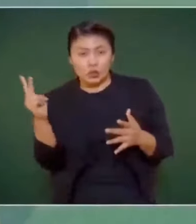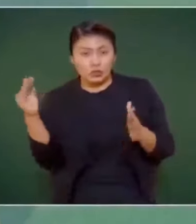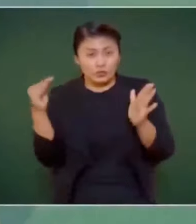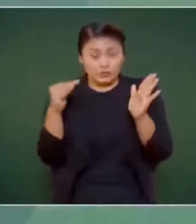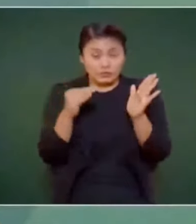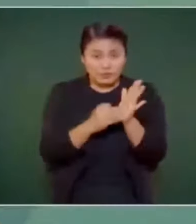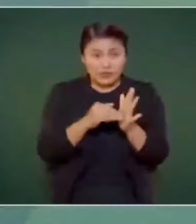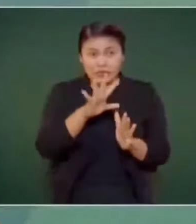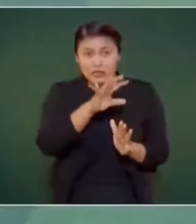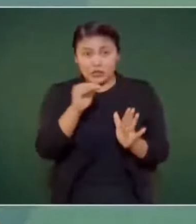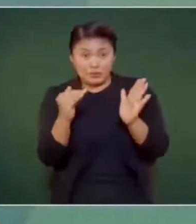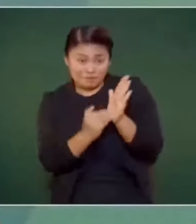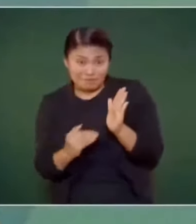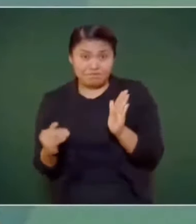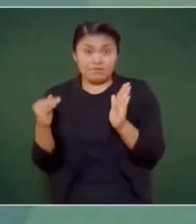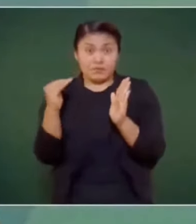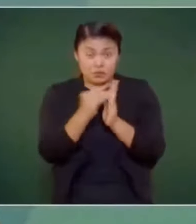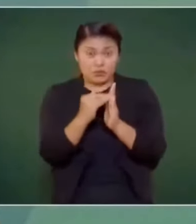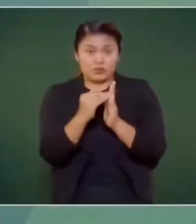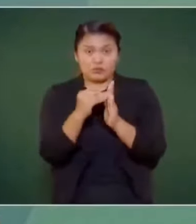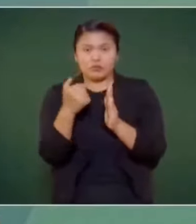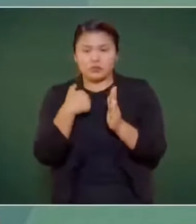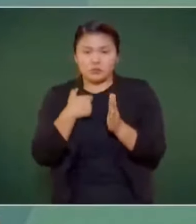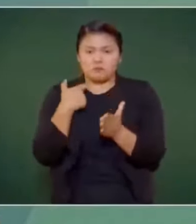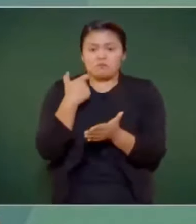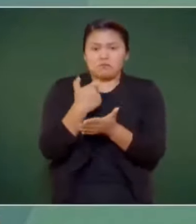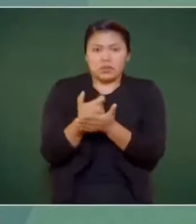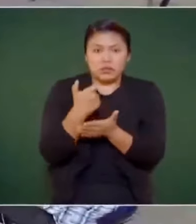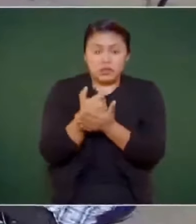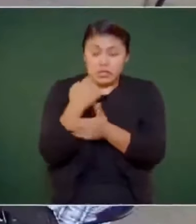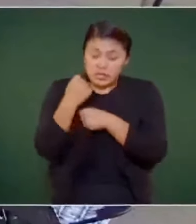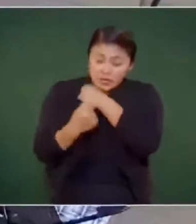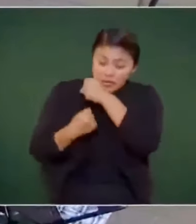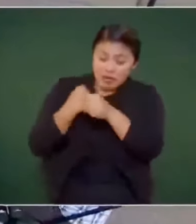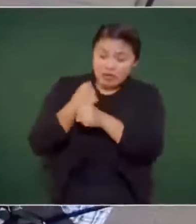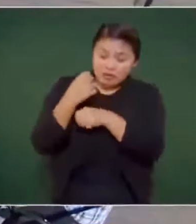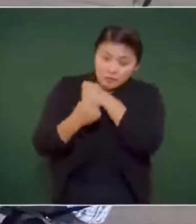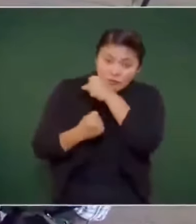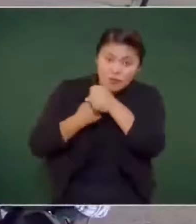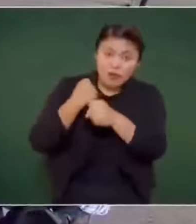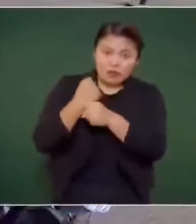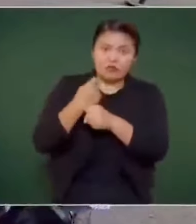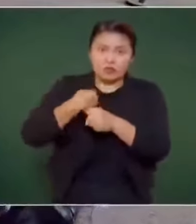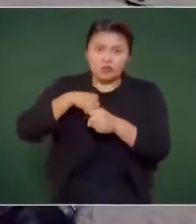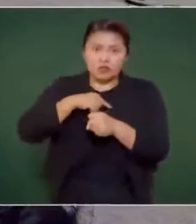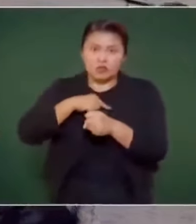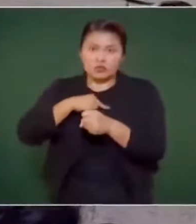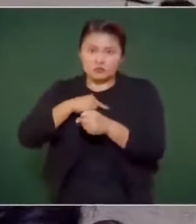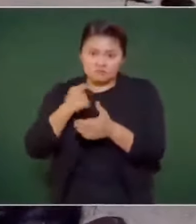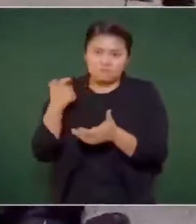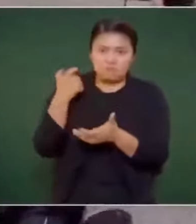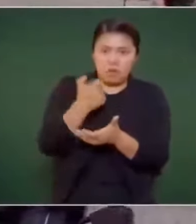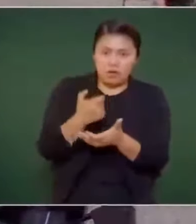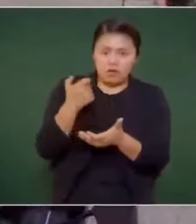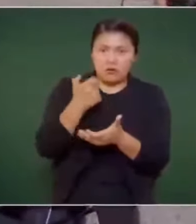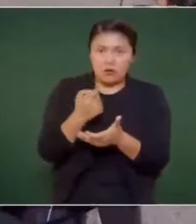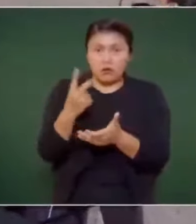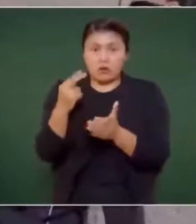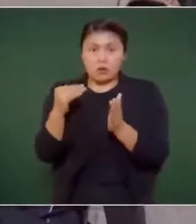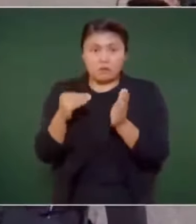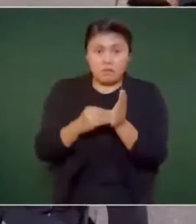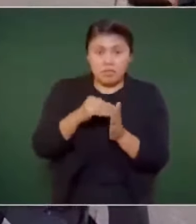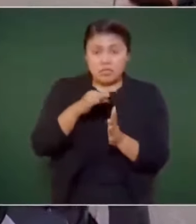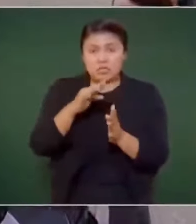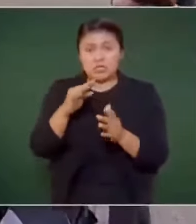de pesos anuales sólo en mantenimiento y